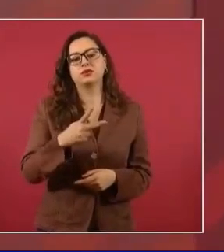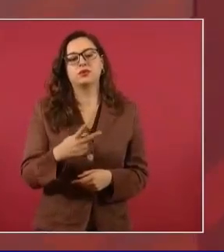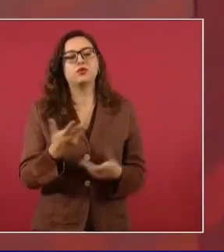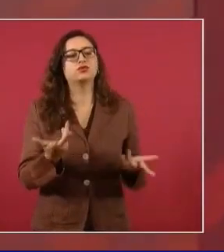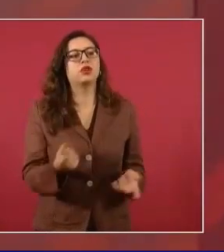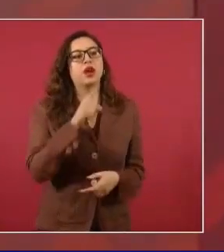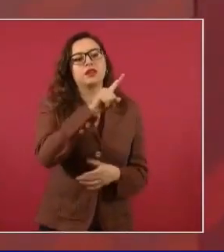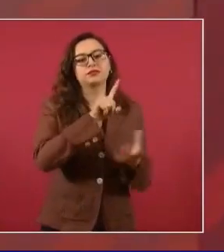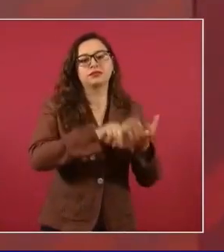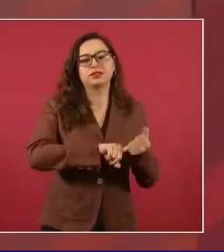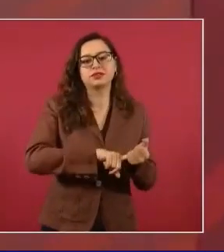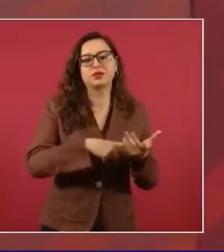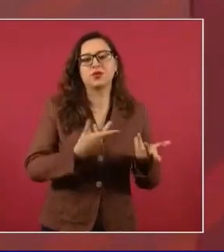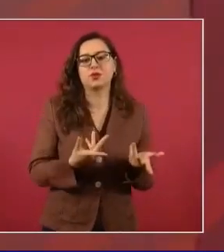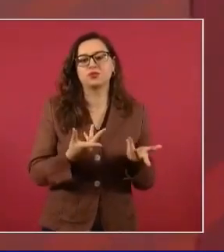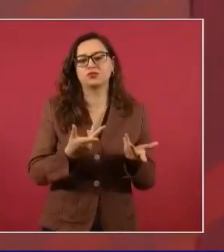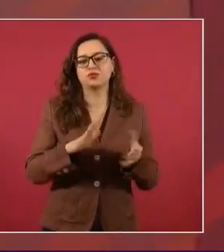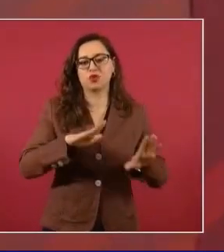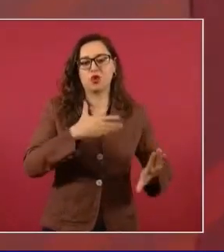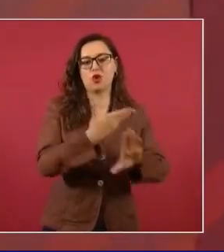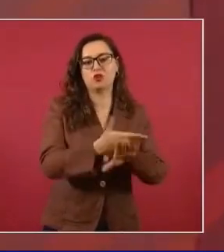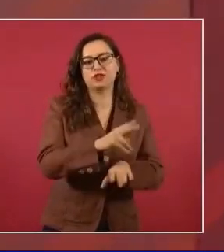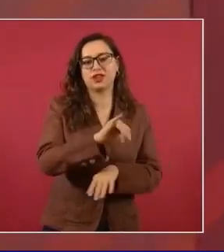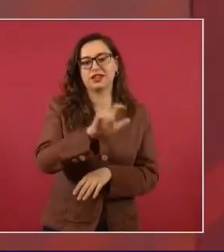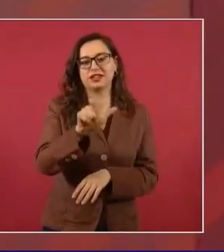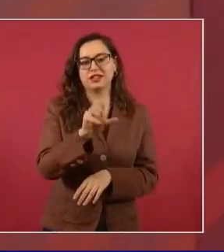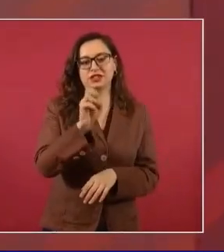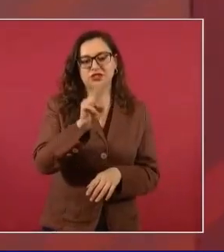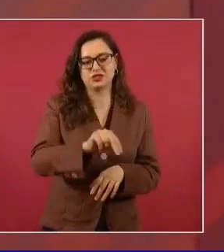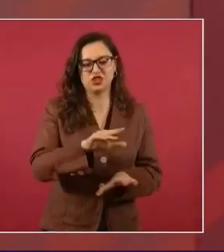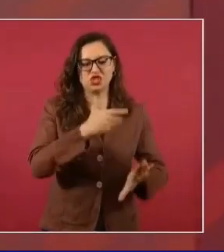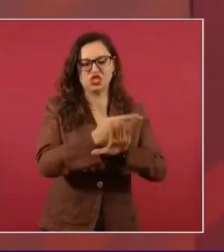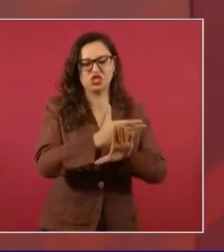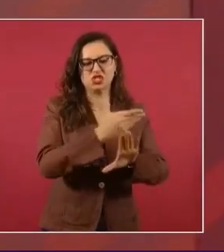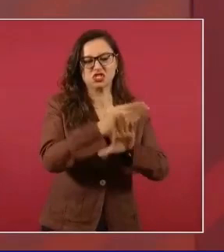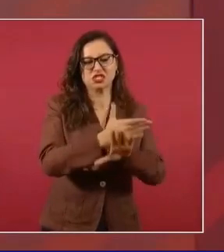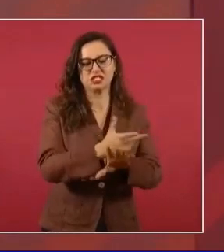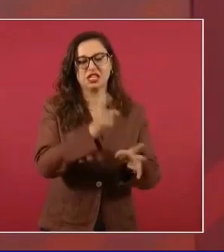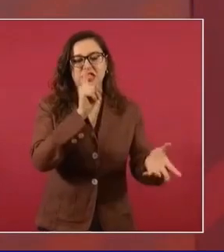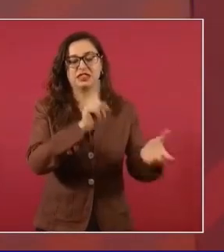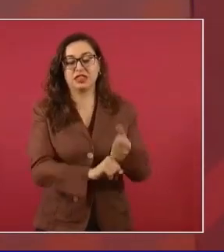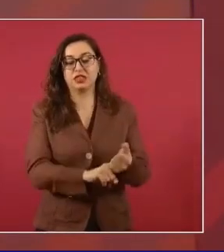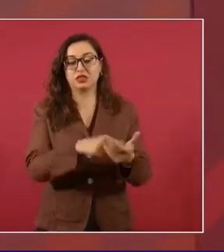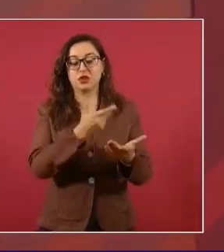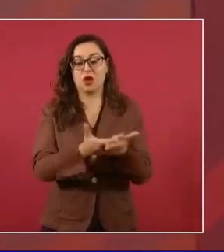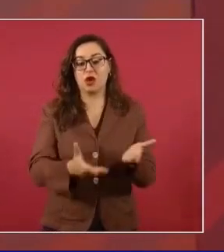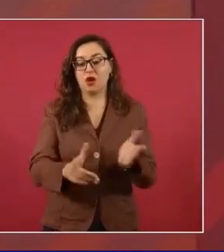Ahora tiene como escritor a Lore de Mola.